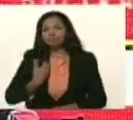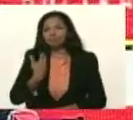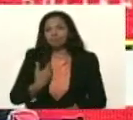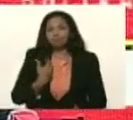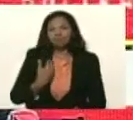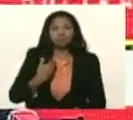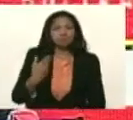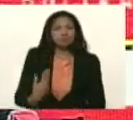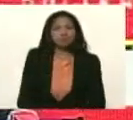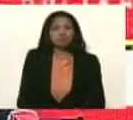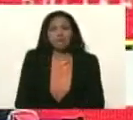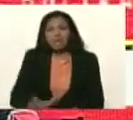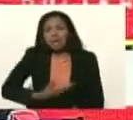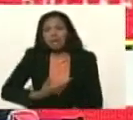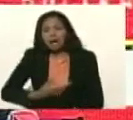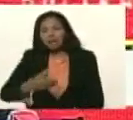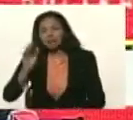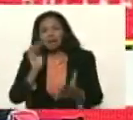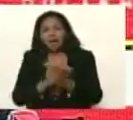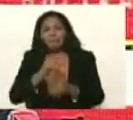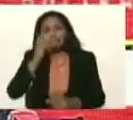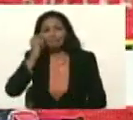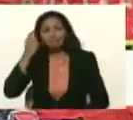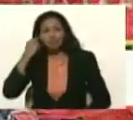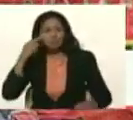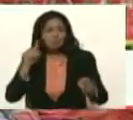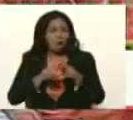Un alcalde, compañero, una alcaldesa,